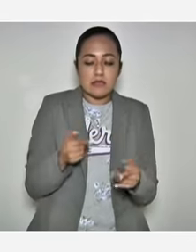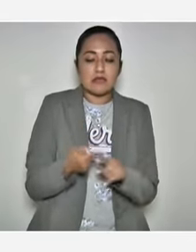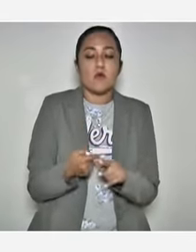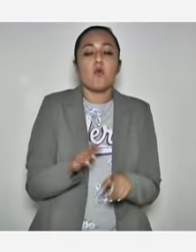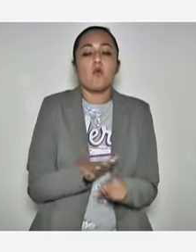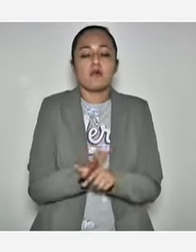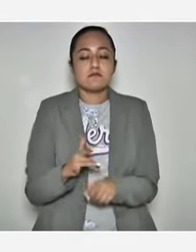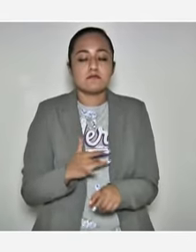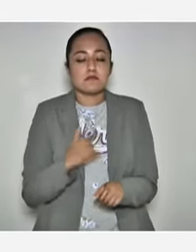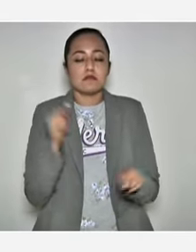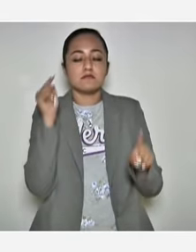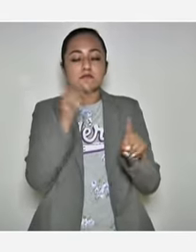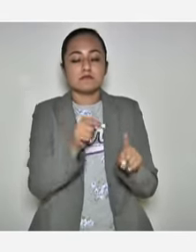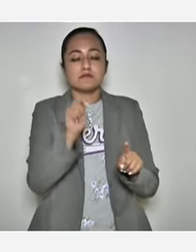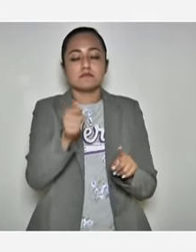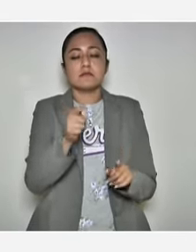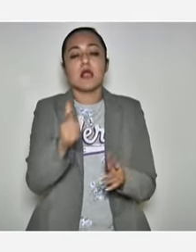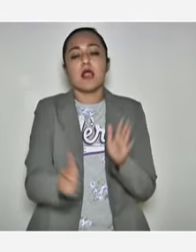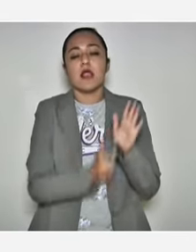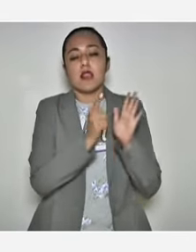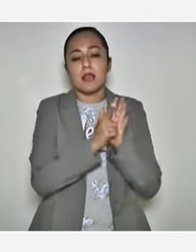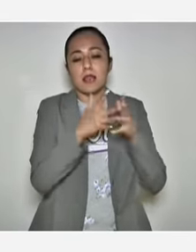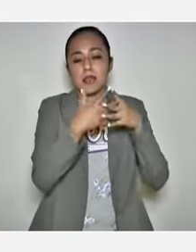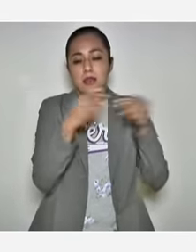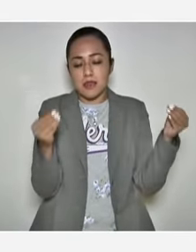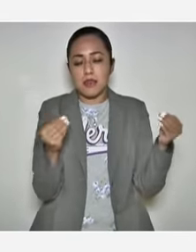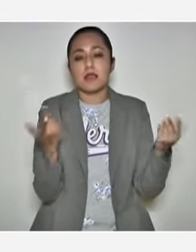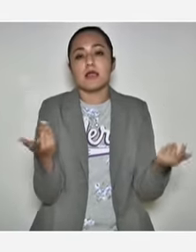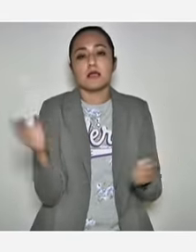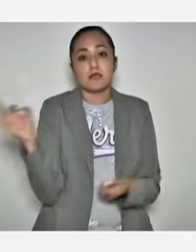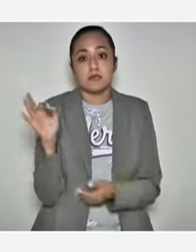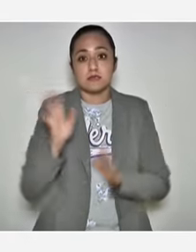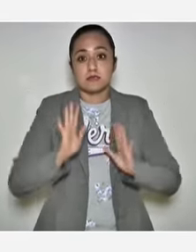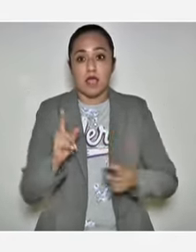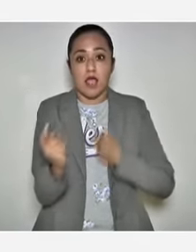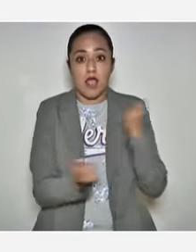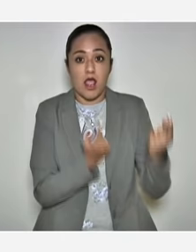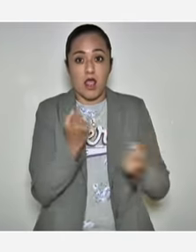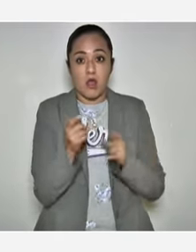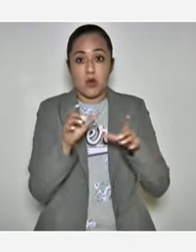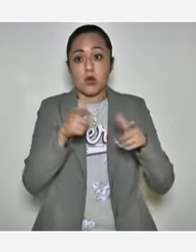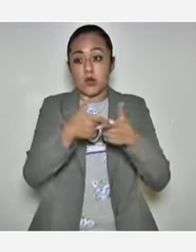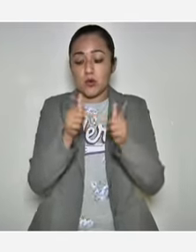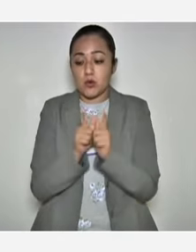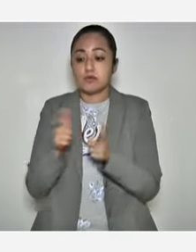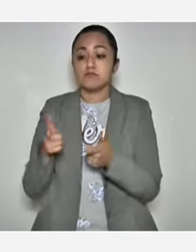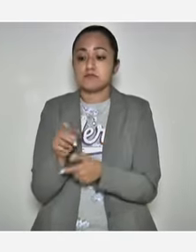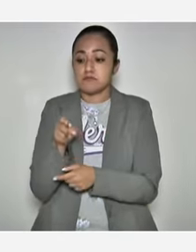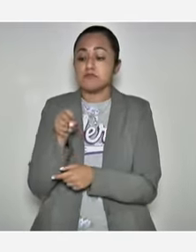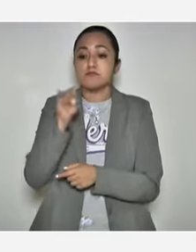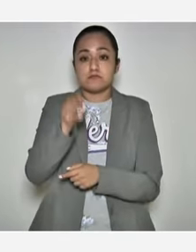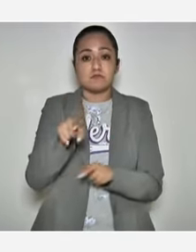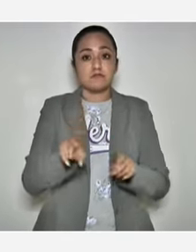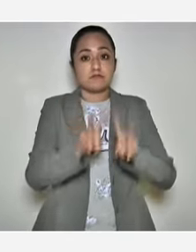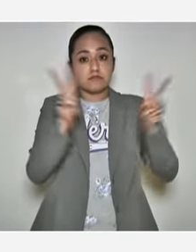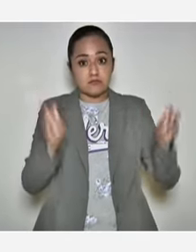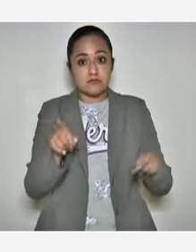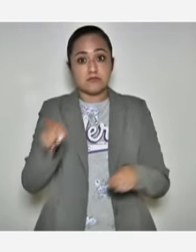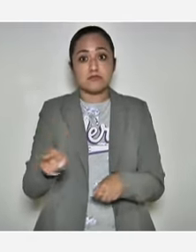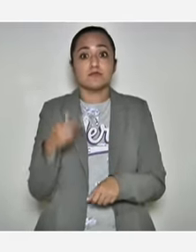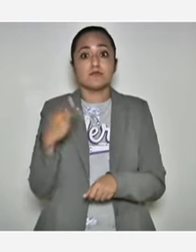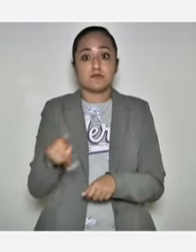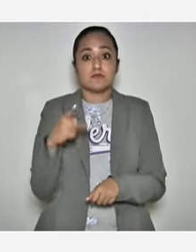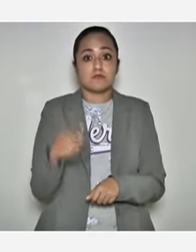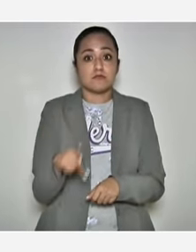sentido va el tema de la ley de desaparecidos, incluso ya algunos colectivos se han pronunciado a favor de este tema, de que usted